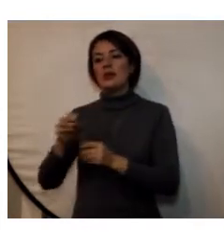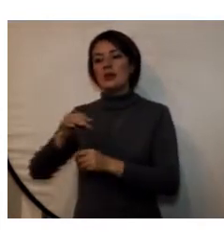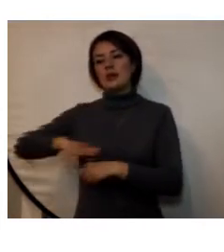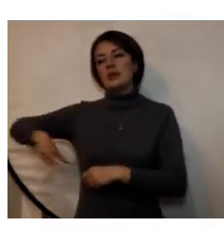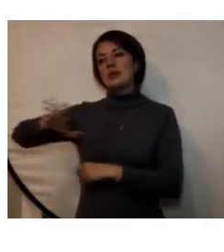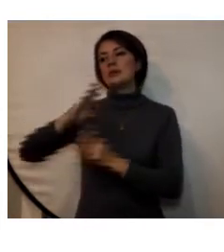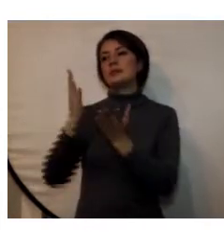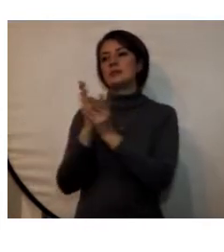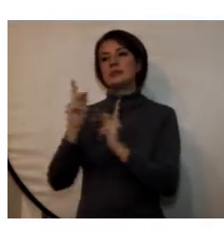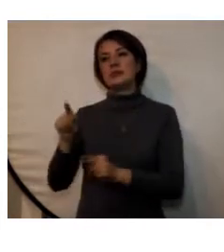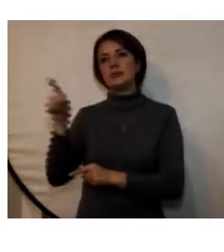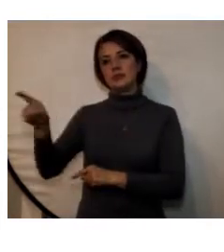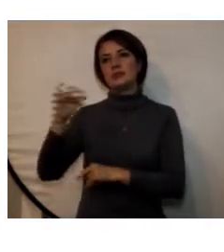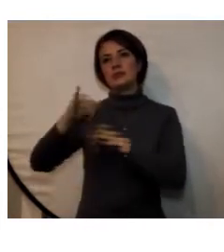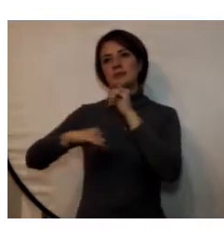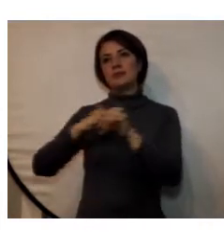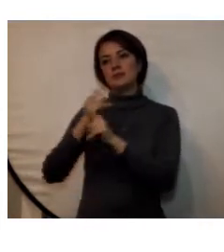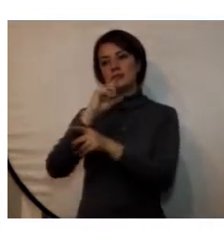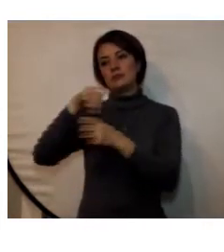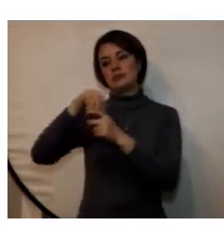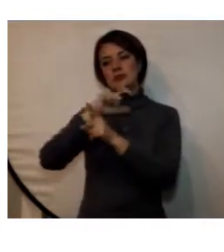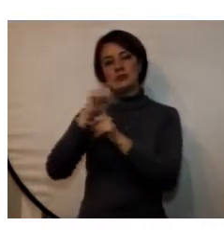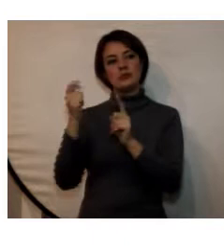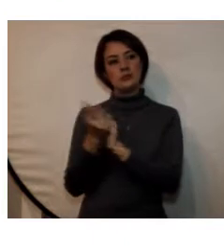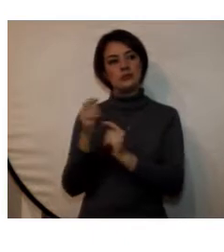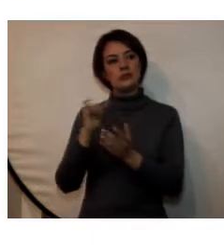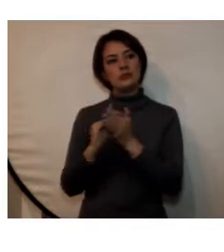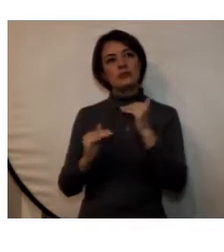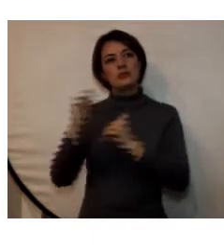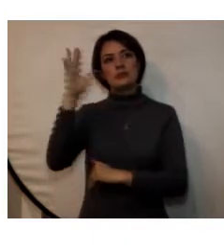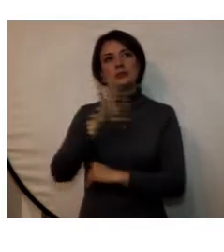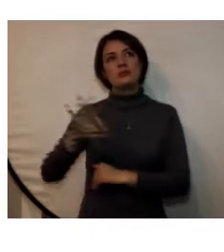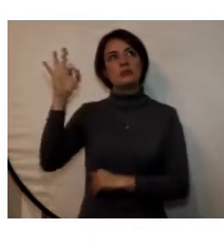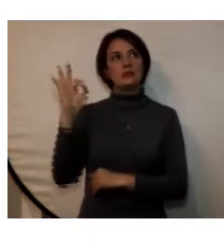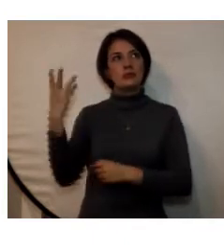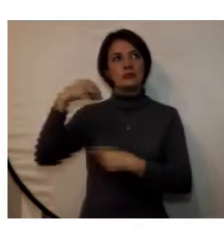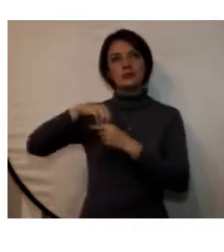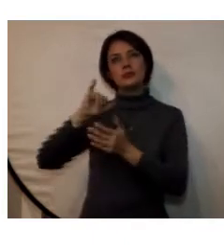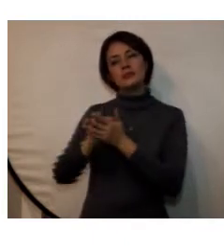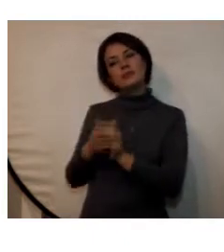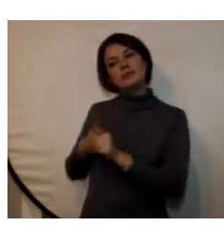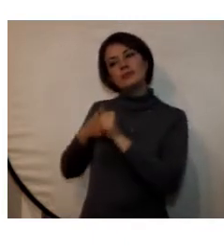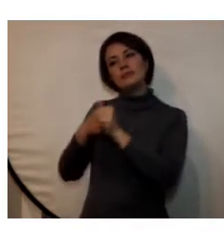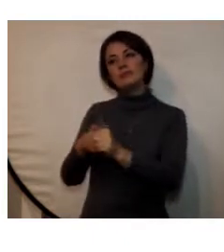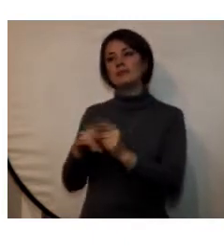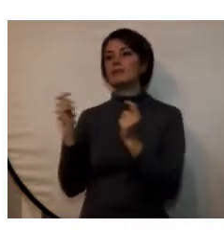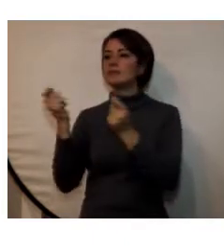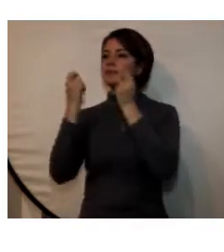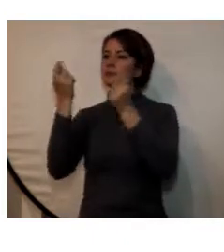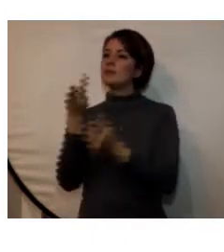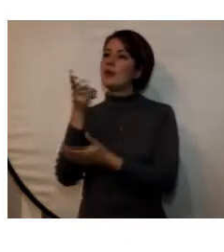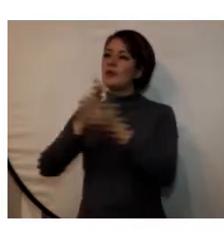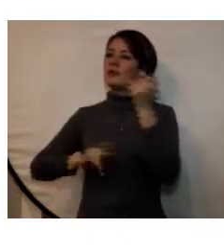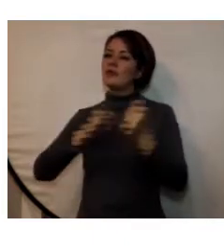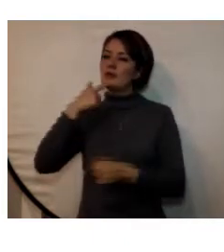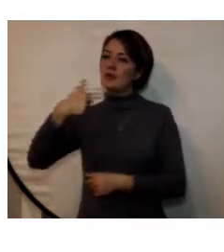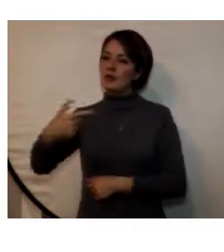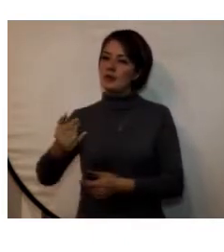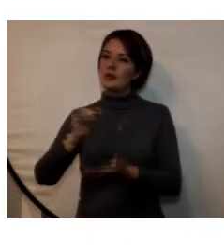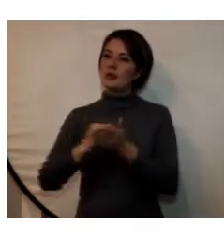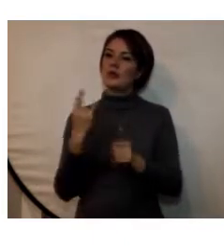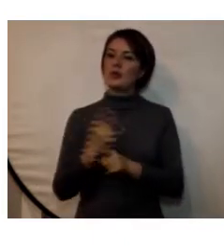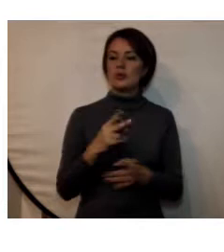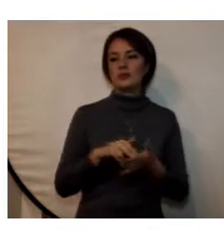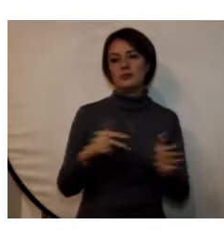interculturales de la UMNG actividades que en un gran porcentaje también están orientadas a promover el bilingüismo haciendo uso de las TIC